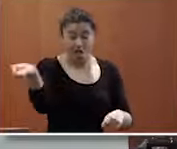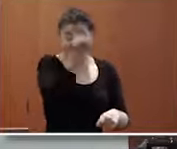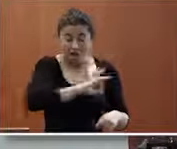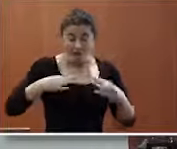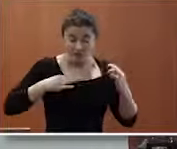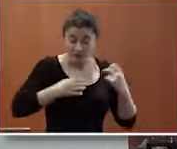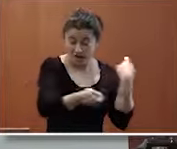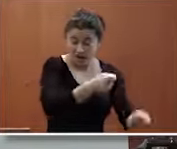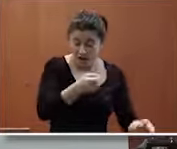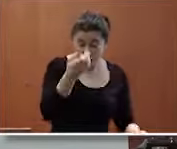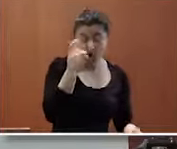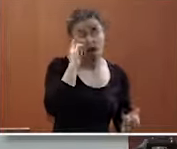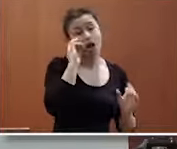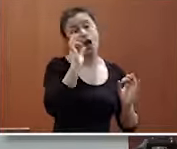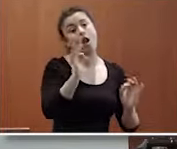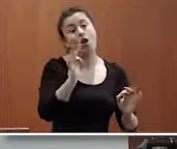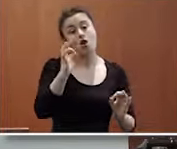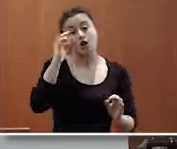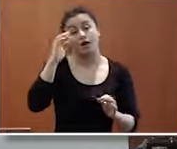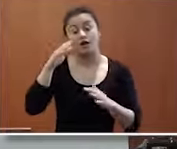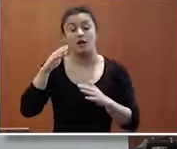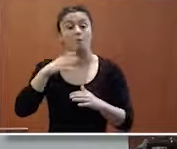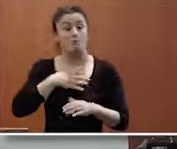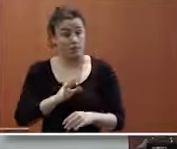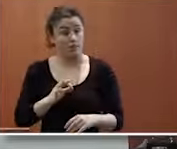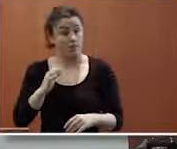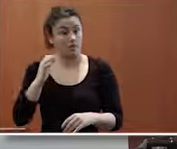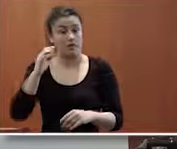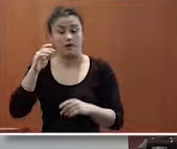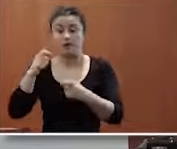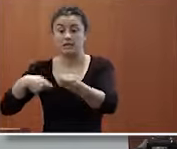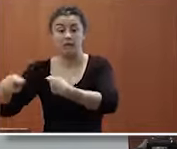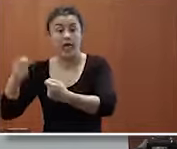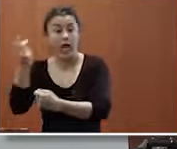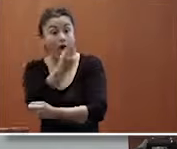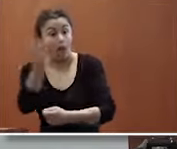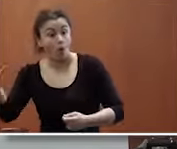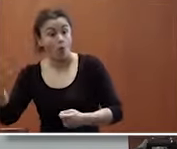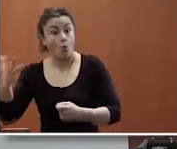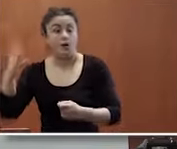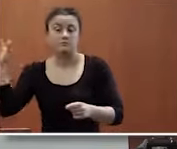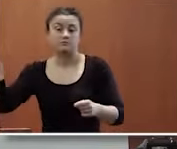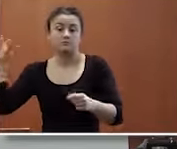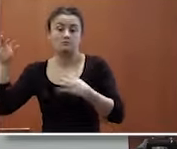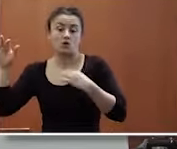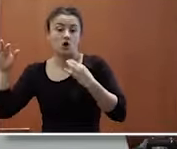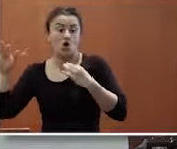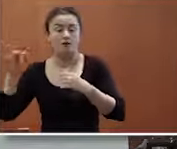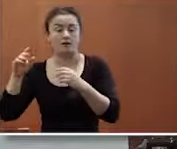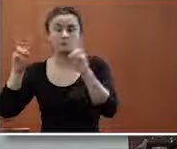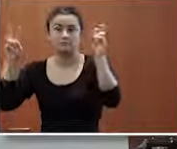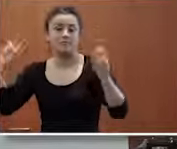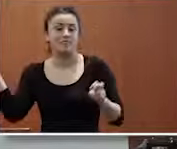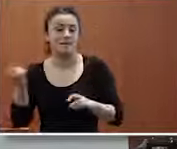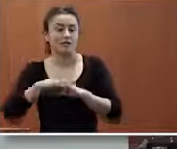pues es muy lógico que recapacite y piense que porque no tener una experiencia de tiendas en las cuales venda un poco ropa diversa